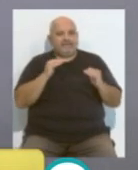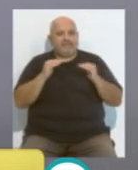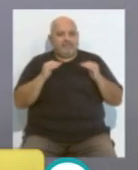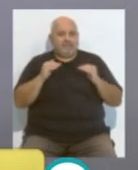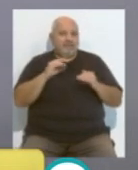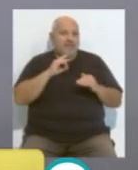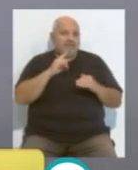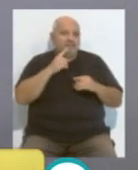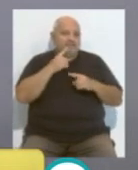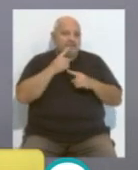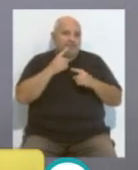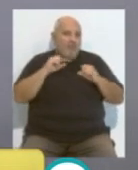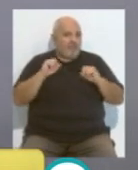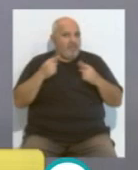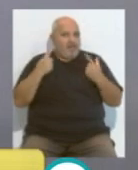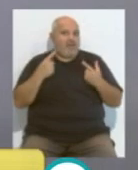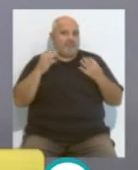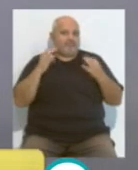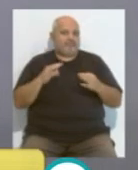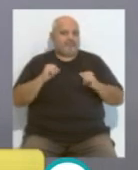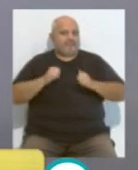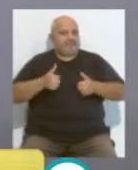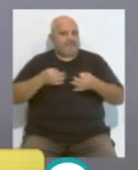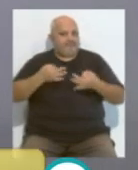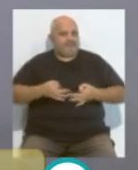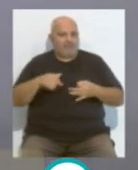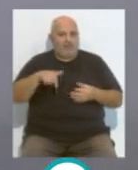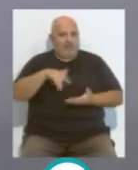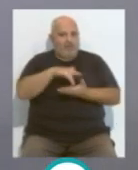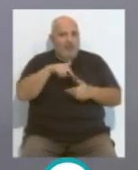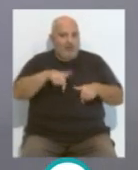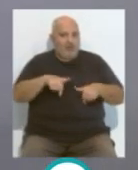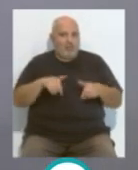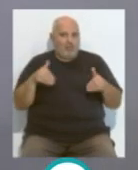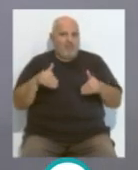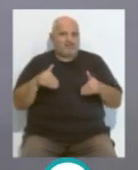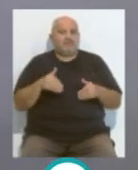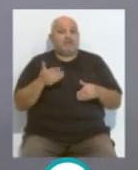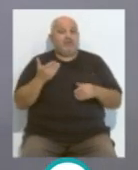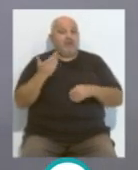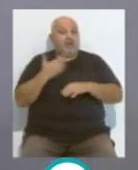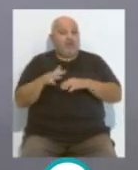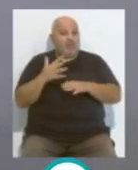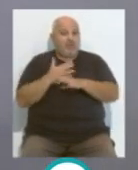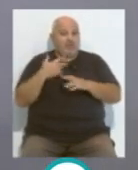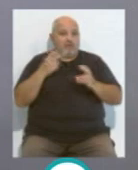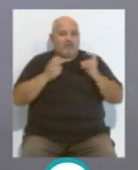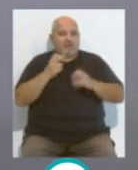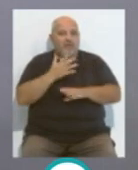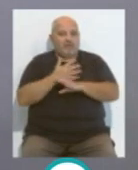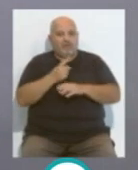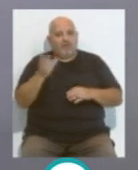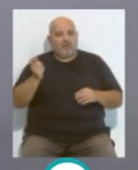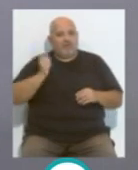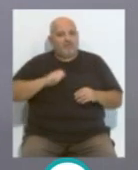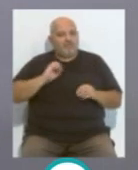como quien dice, oficialmente ha comenzado en el día de hoy. Porque parece que cuando los jugadores, los futbolistas,